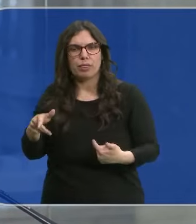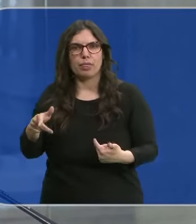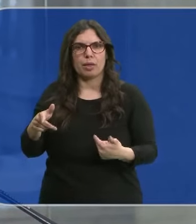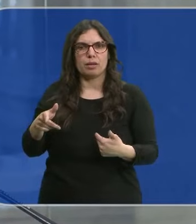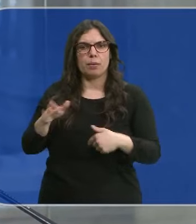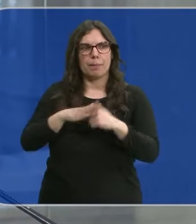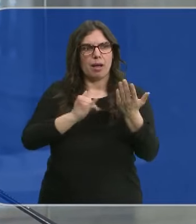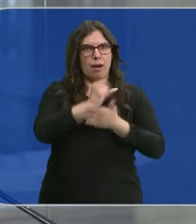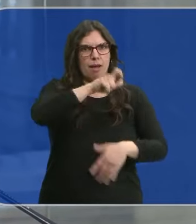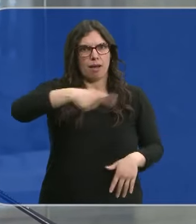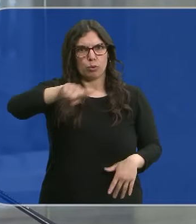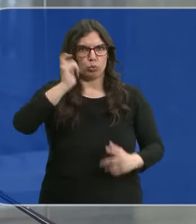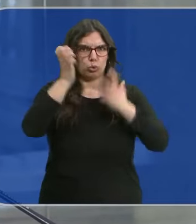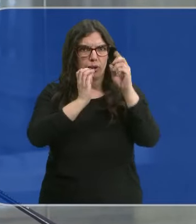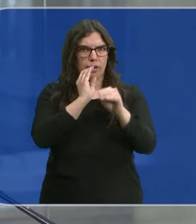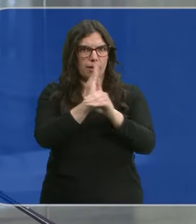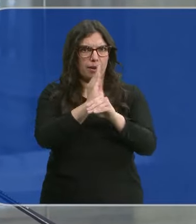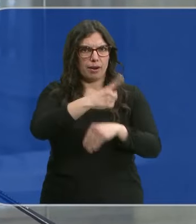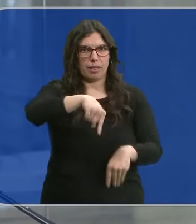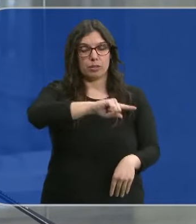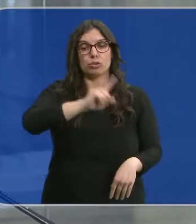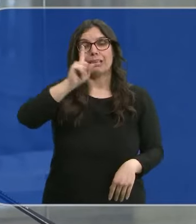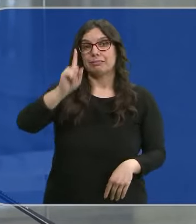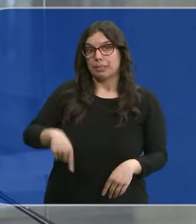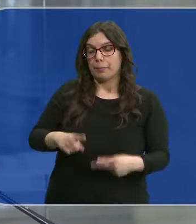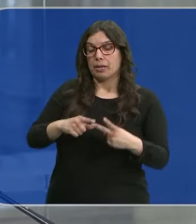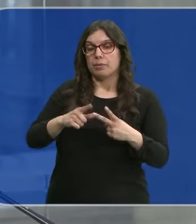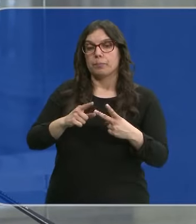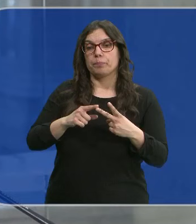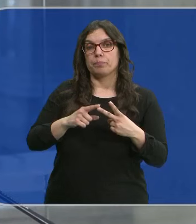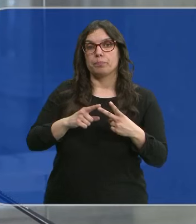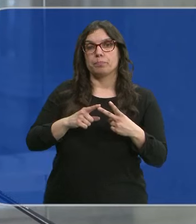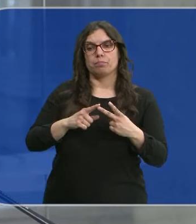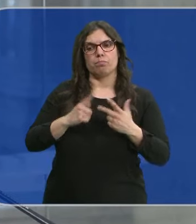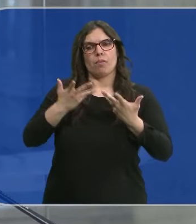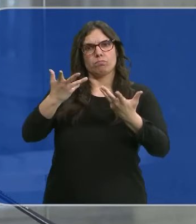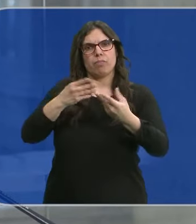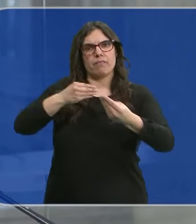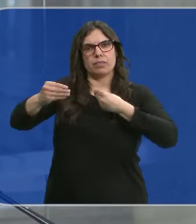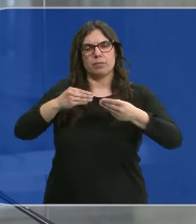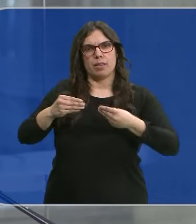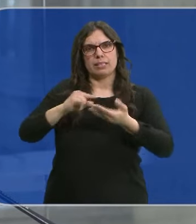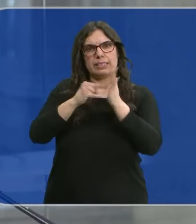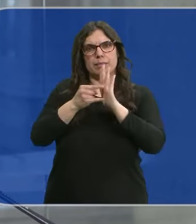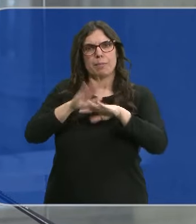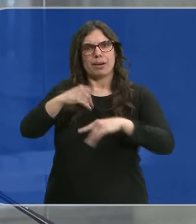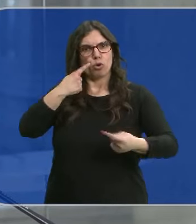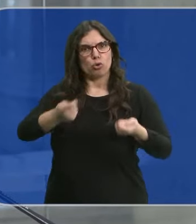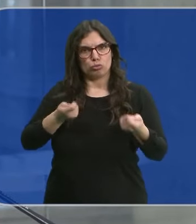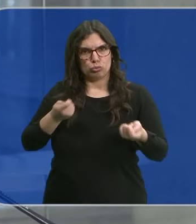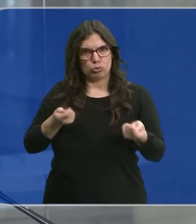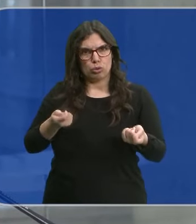para agricultores y ganaderos. También en la flexibilización de los mecanismos de control